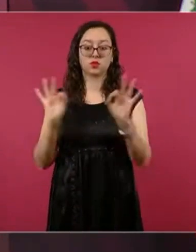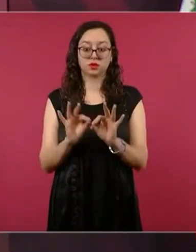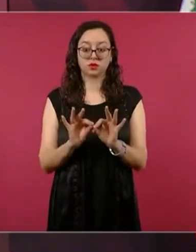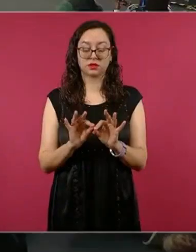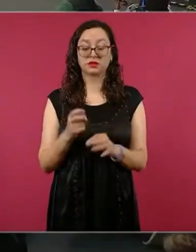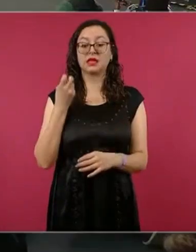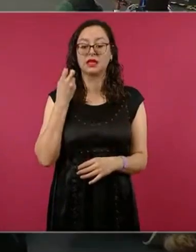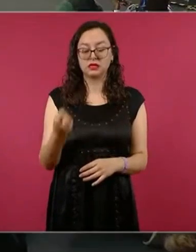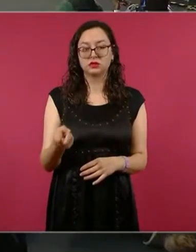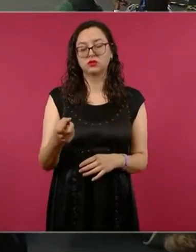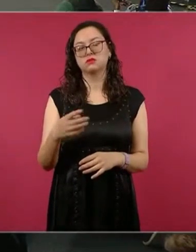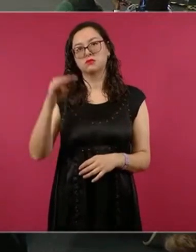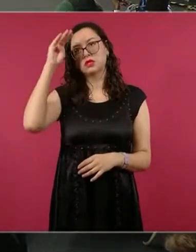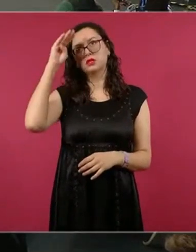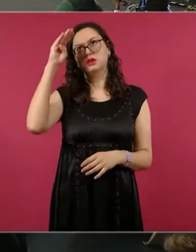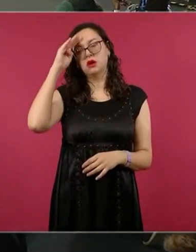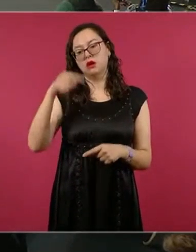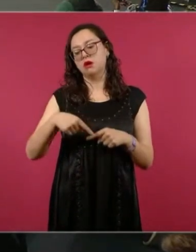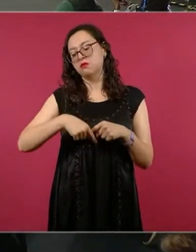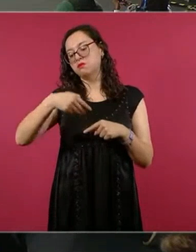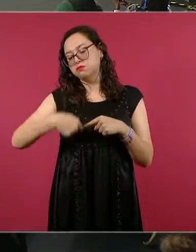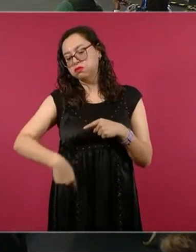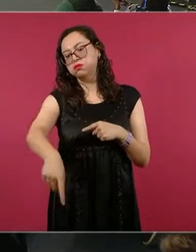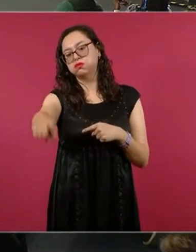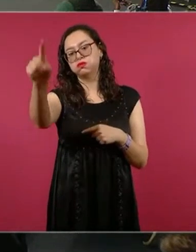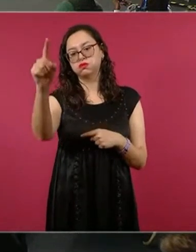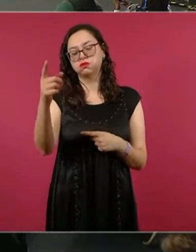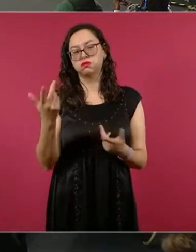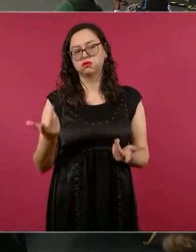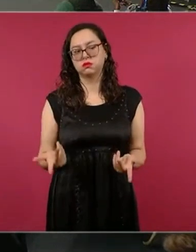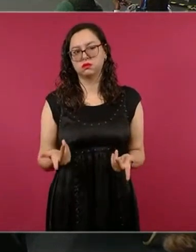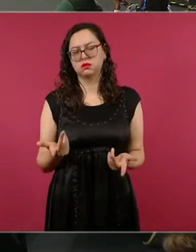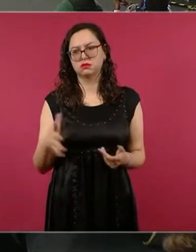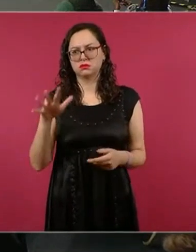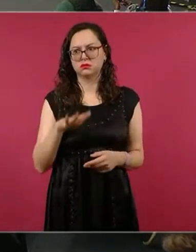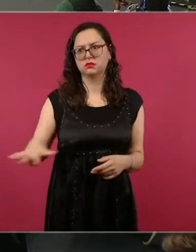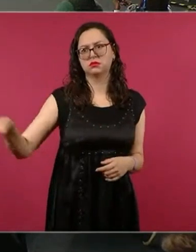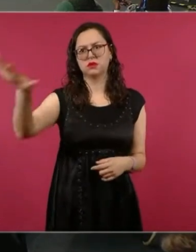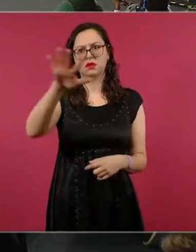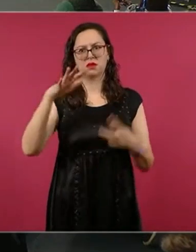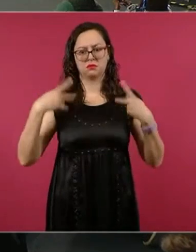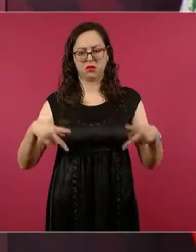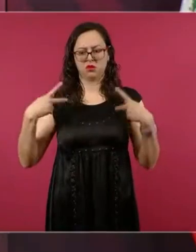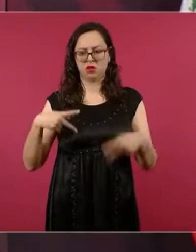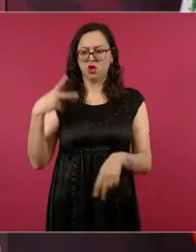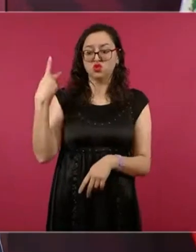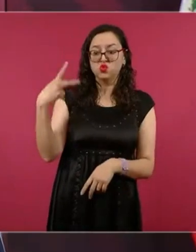revisar hacia adelante, los medios de información,